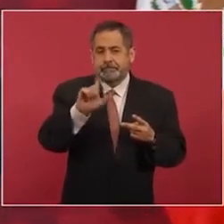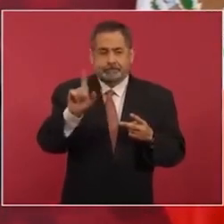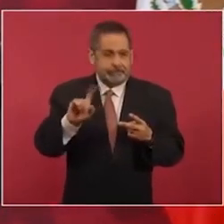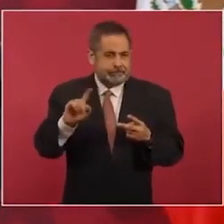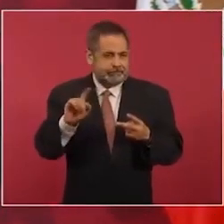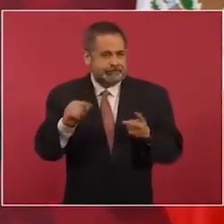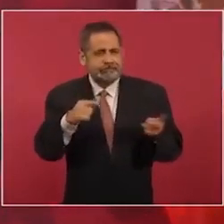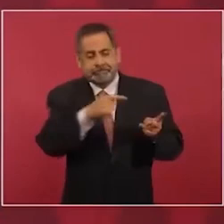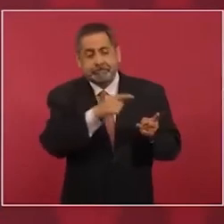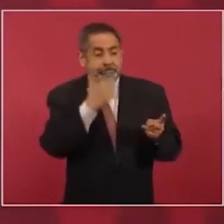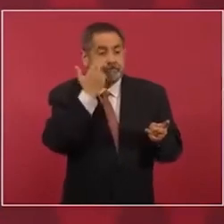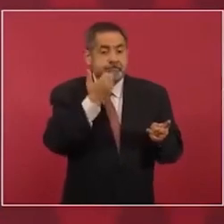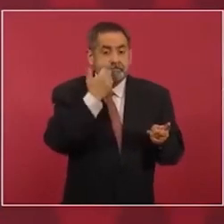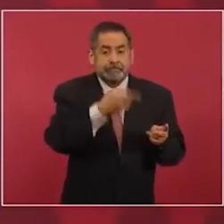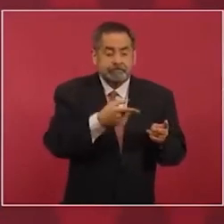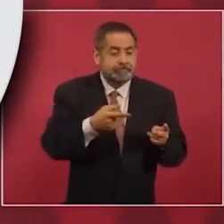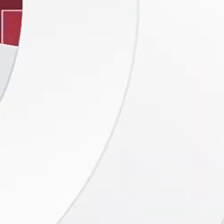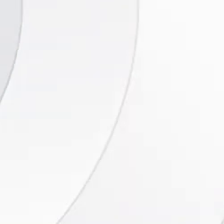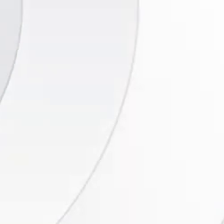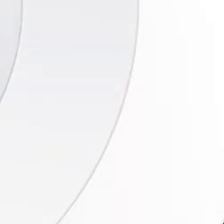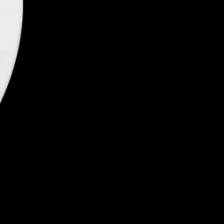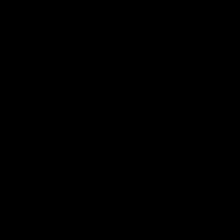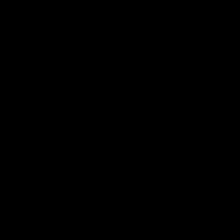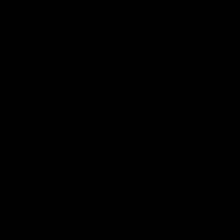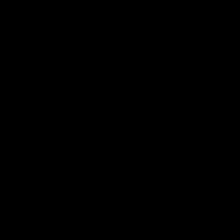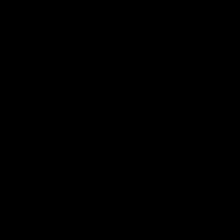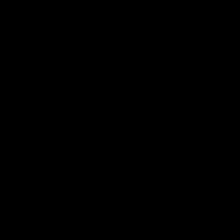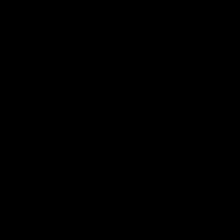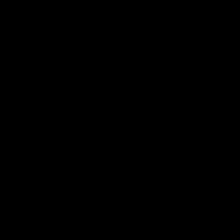se necesita tiempo. ¿Cuánto?